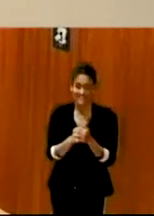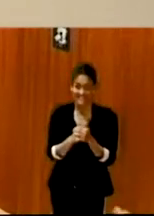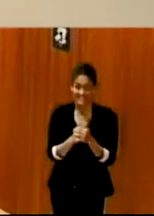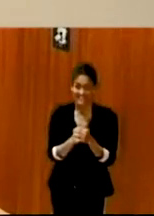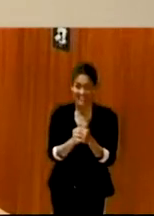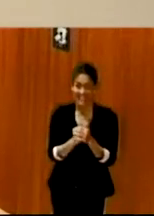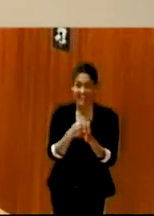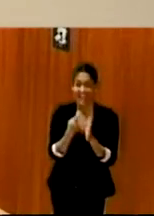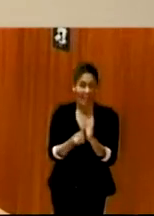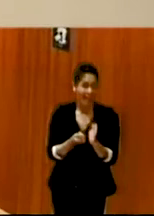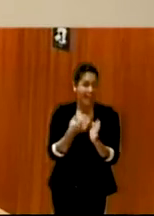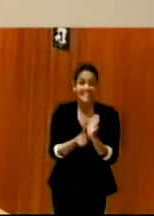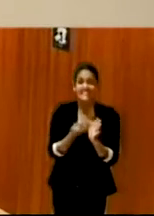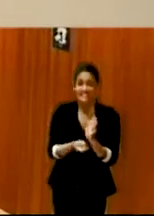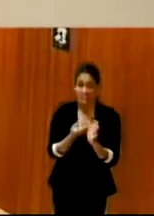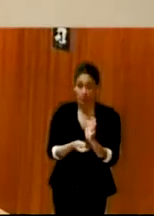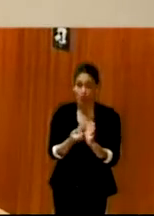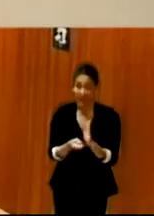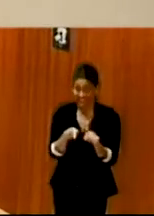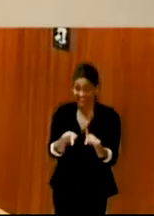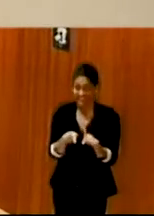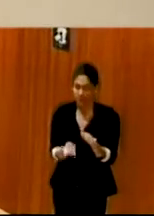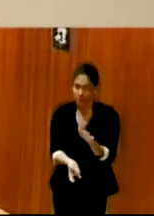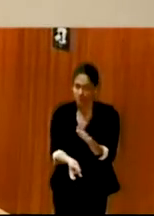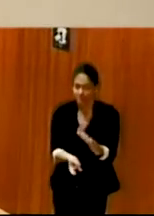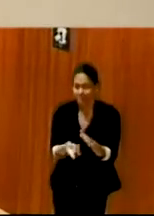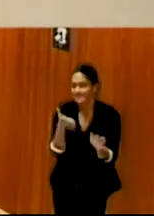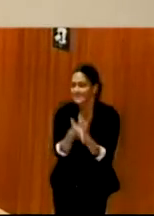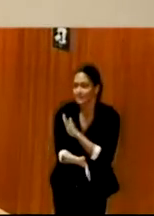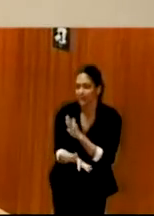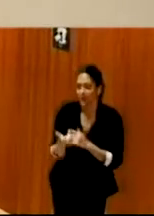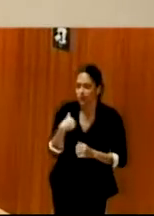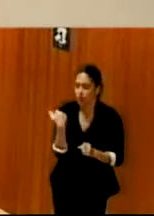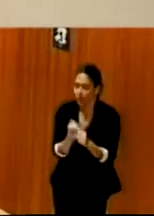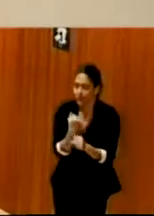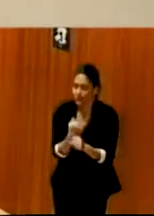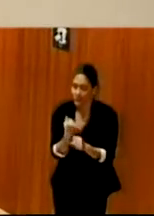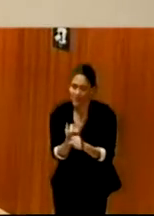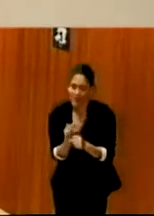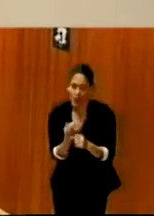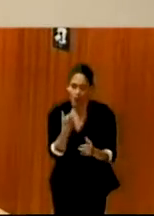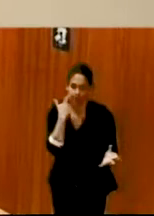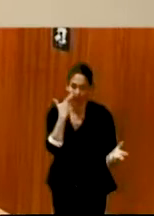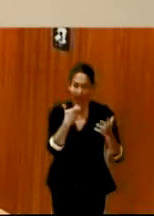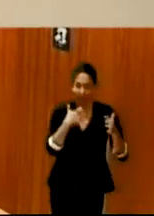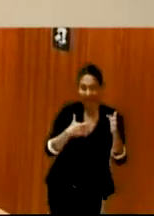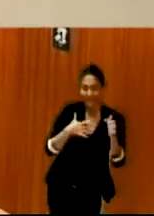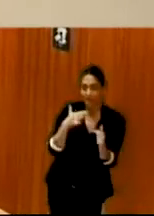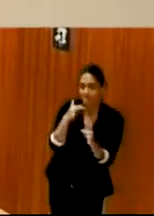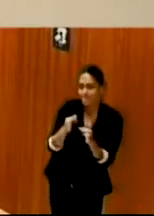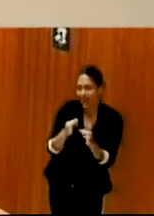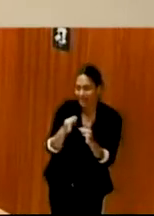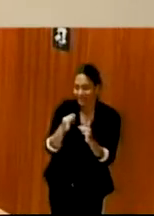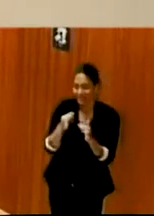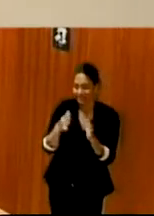nosotros estamos trabajando cualquier otra disciplina artística o con cualquier otro artista y usamos la lengua de signos como herramienta de comunicación,